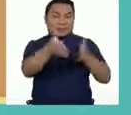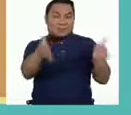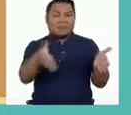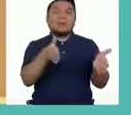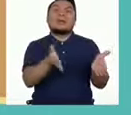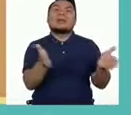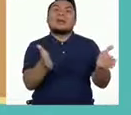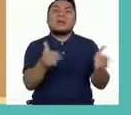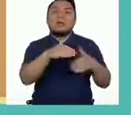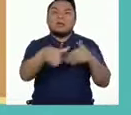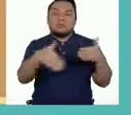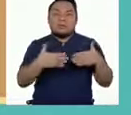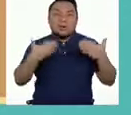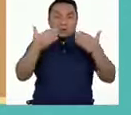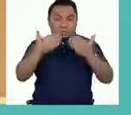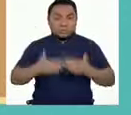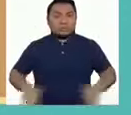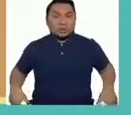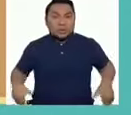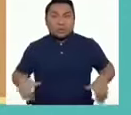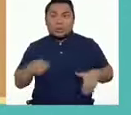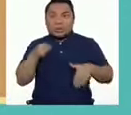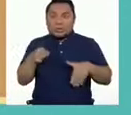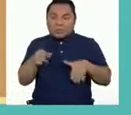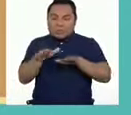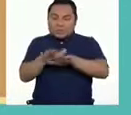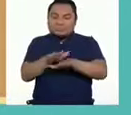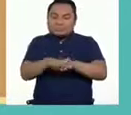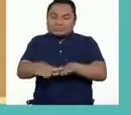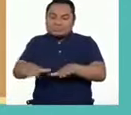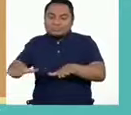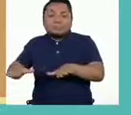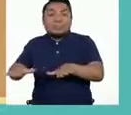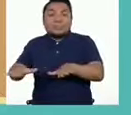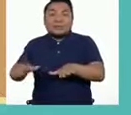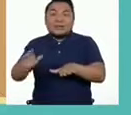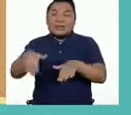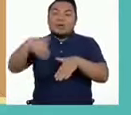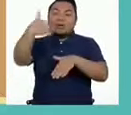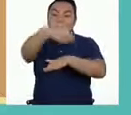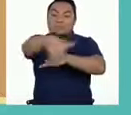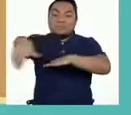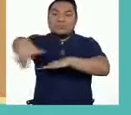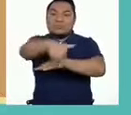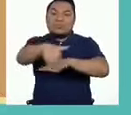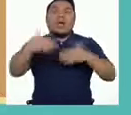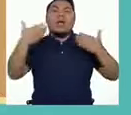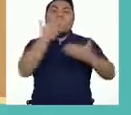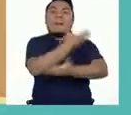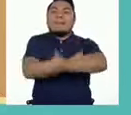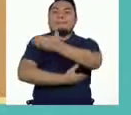ubiquemos todos los shorts. Por el otro, ubiquemos todos los polos.